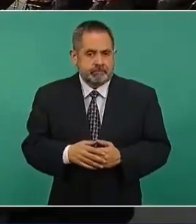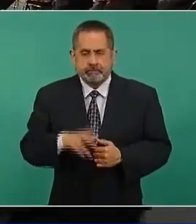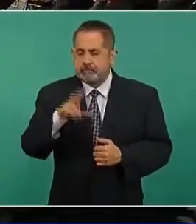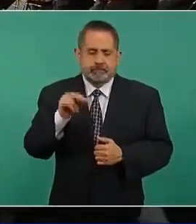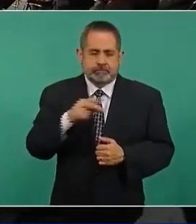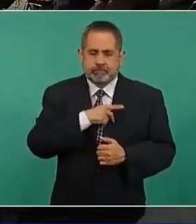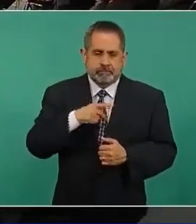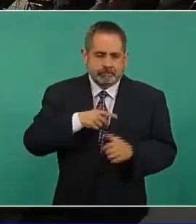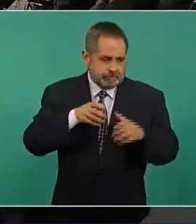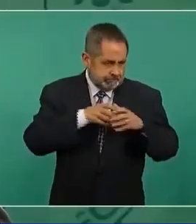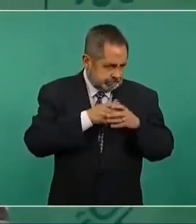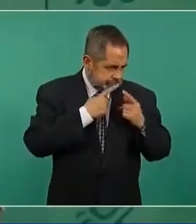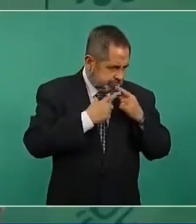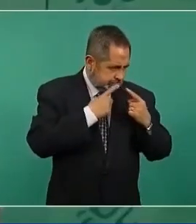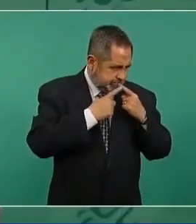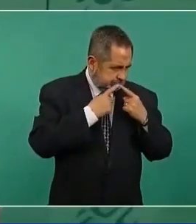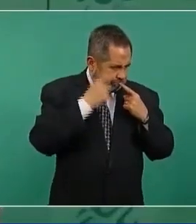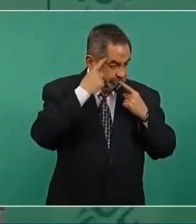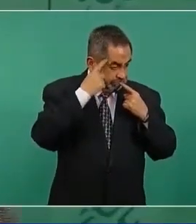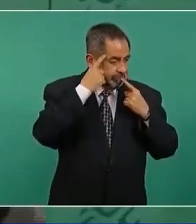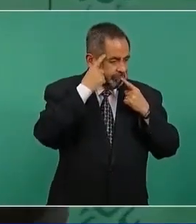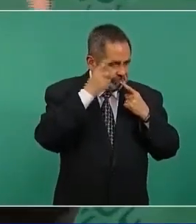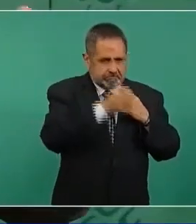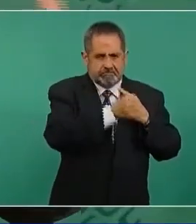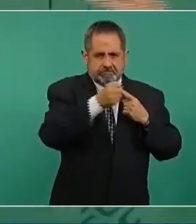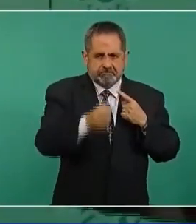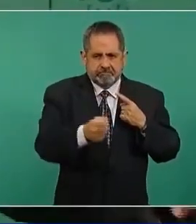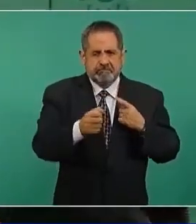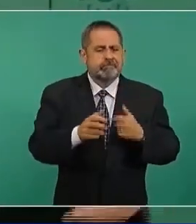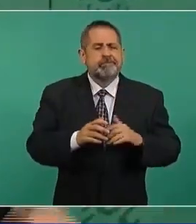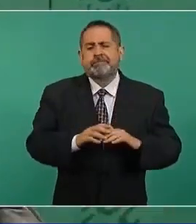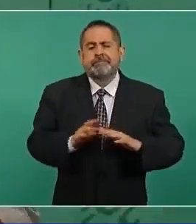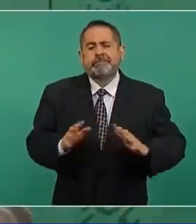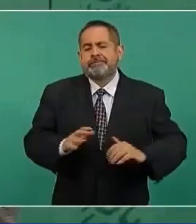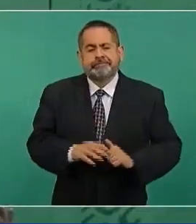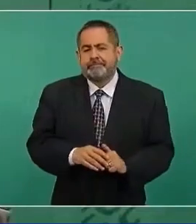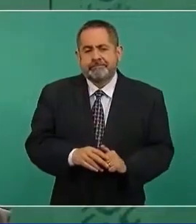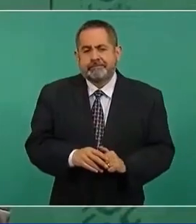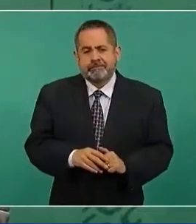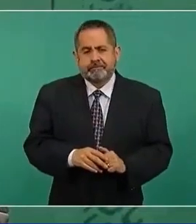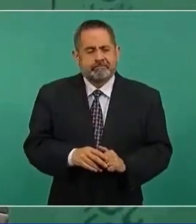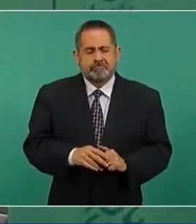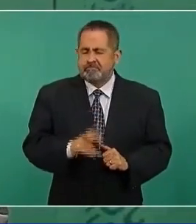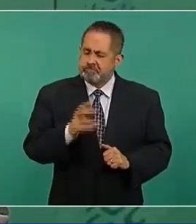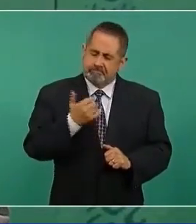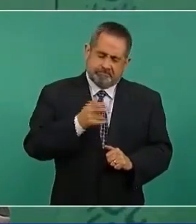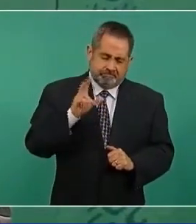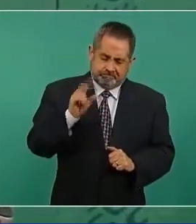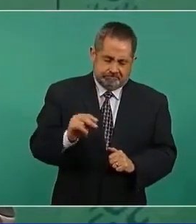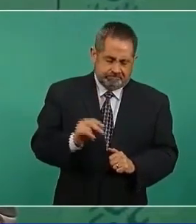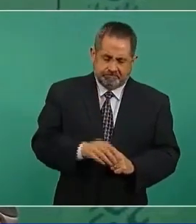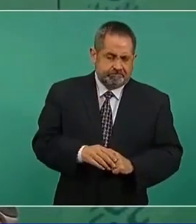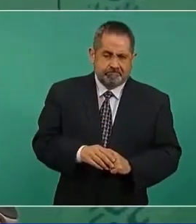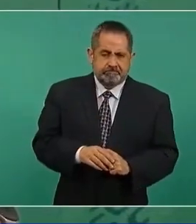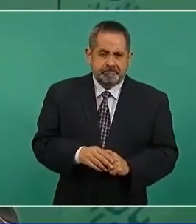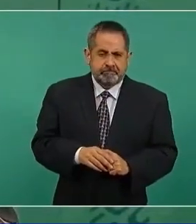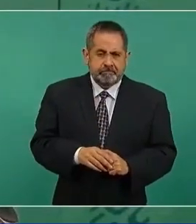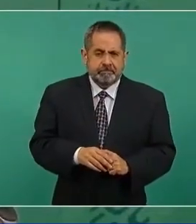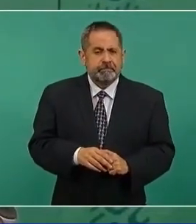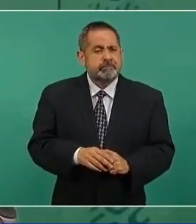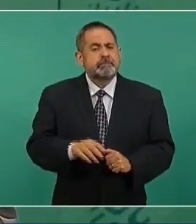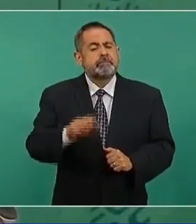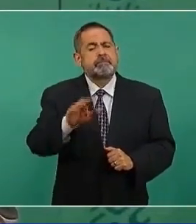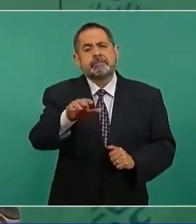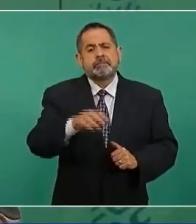y este va a ser, o en